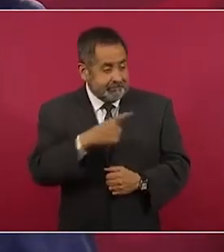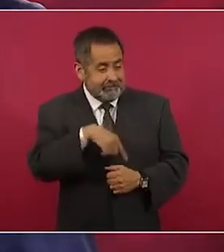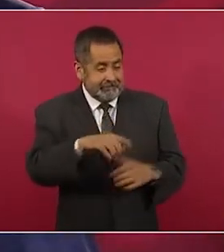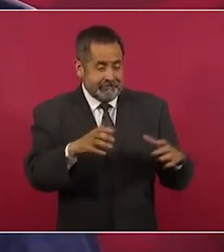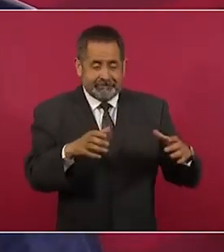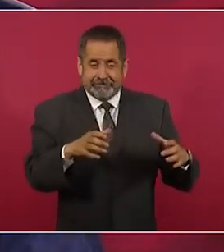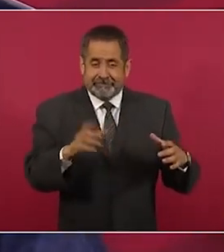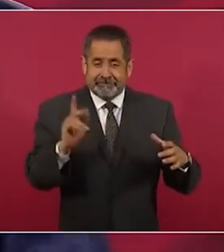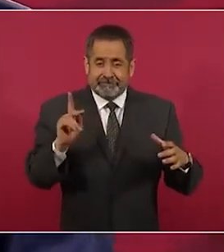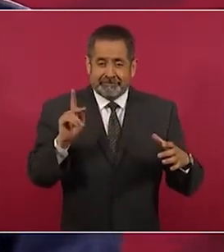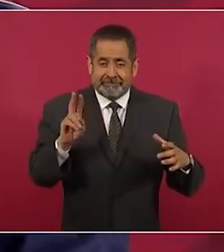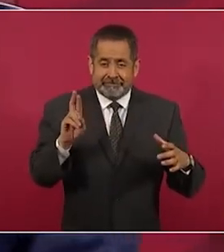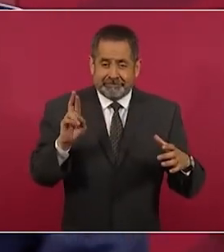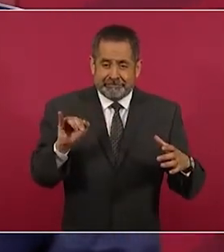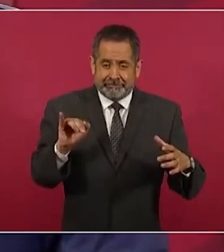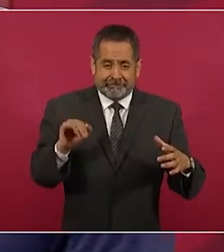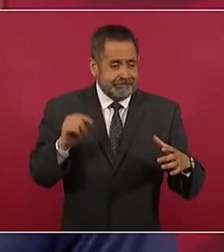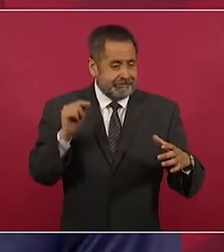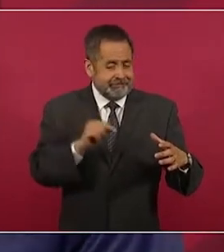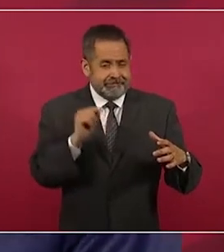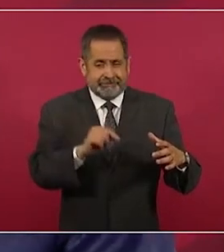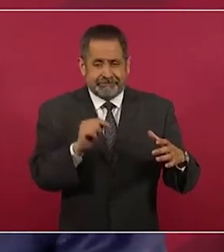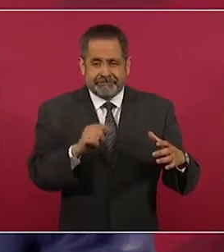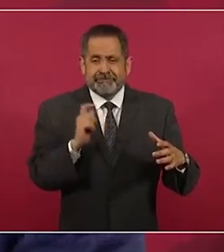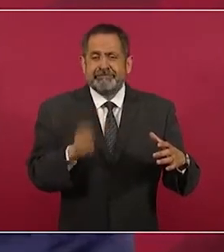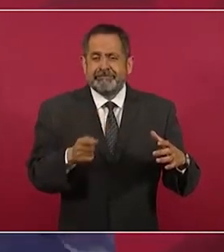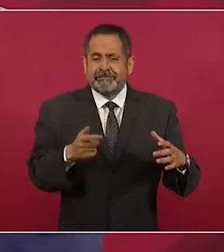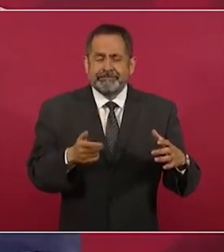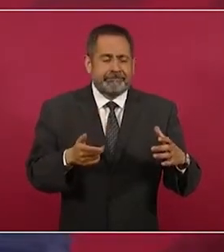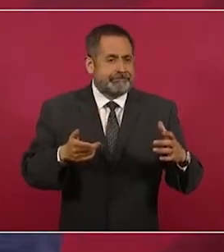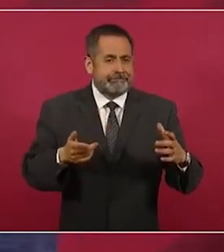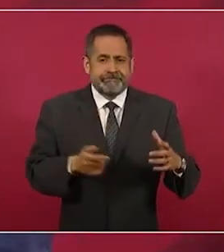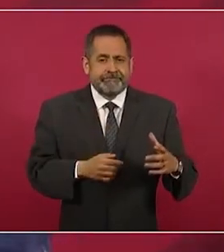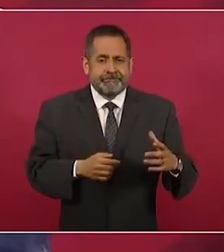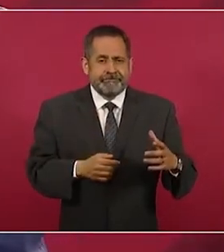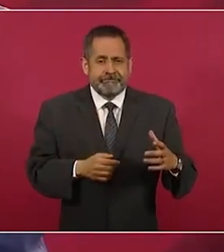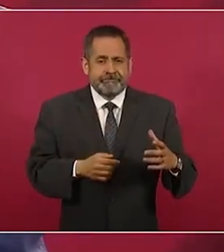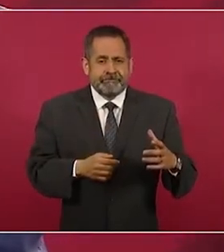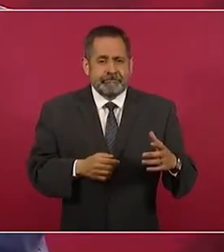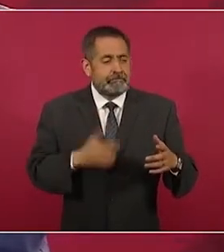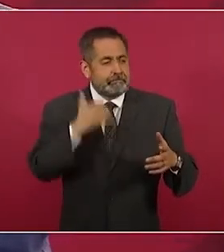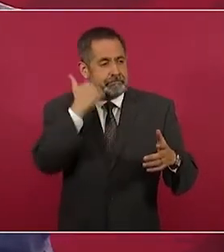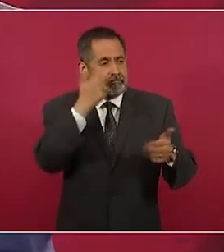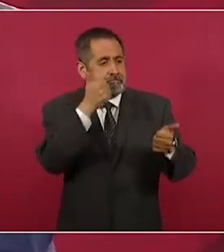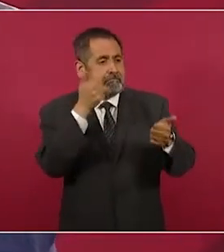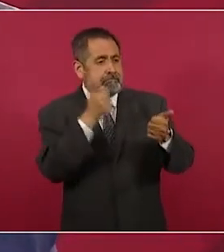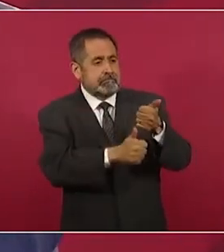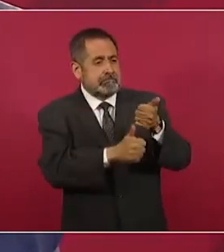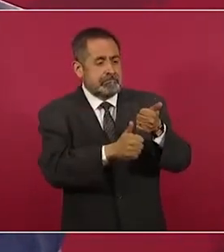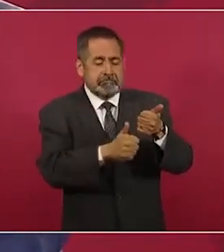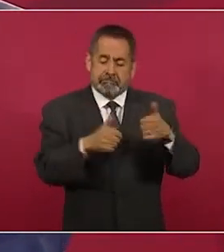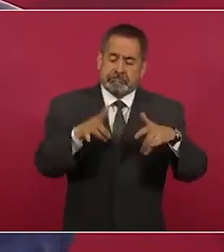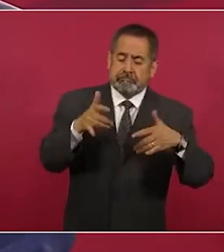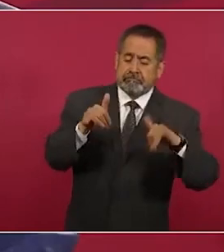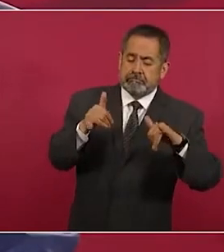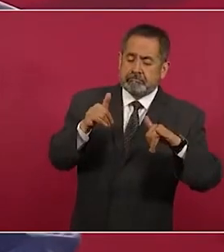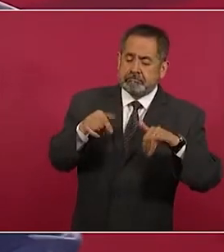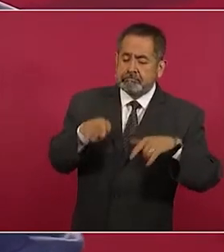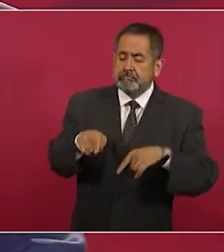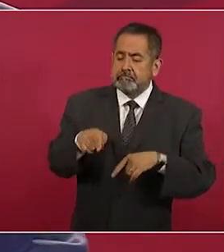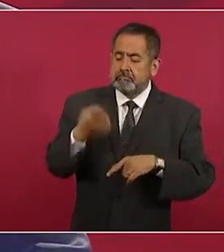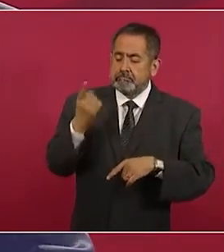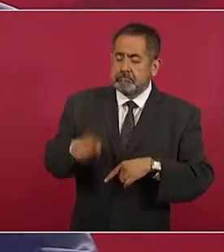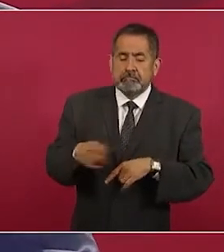Ahora, de palero del pan.